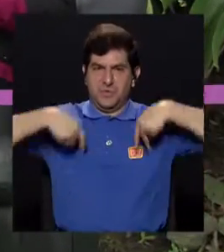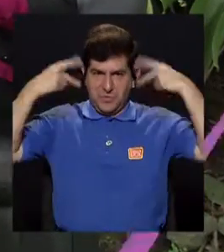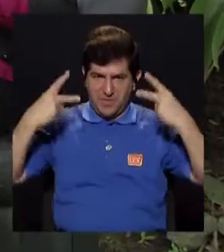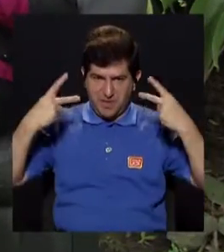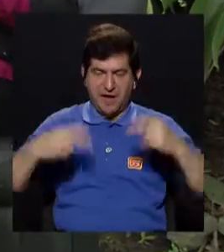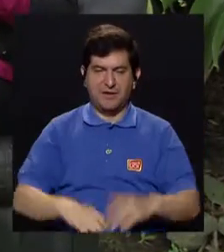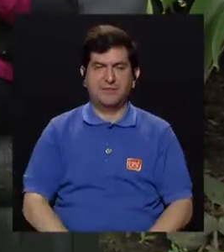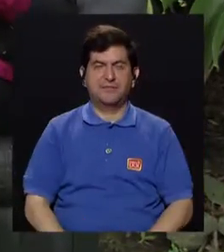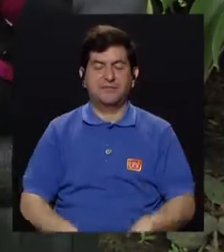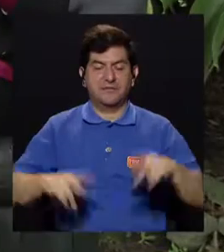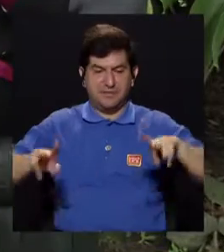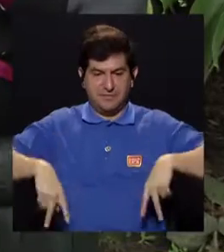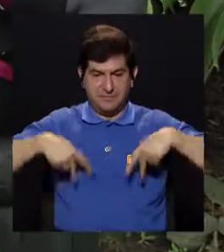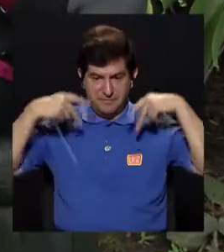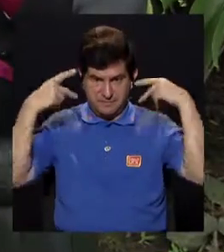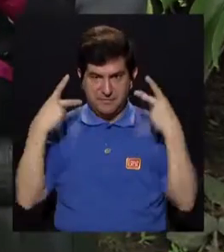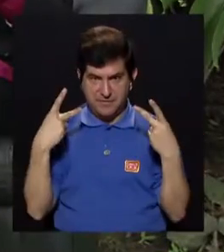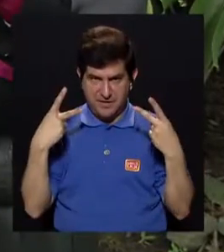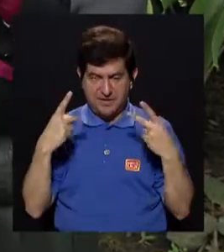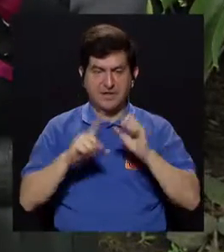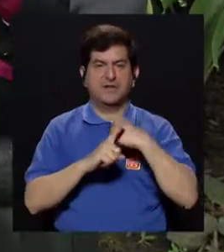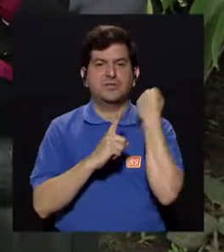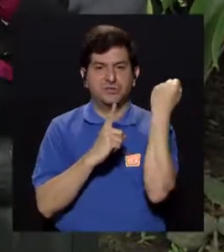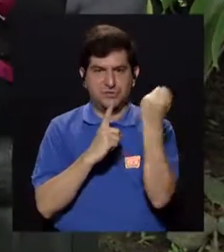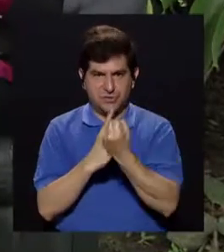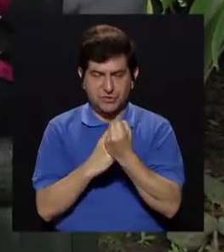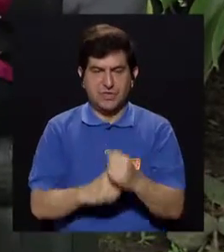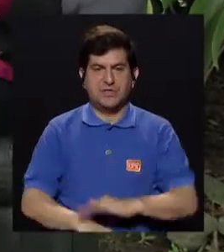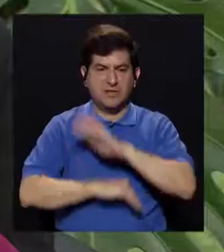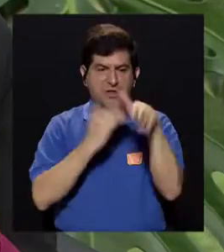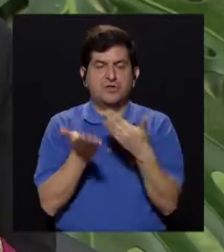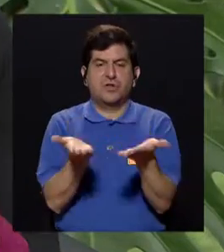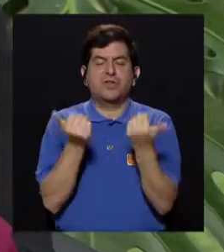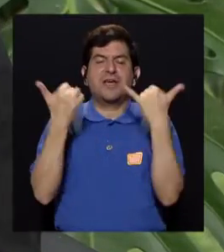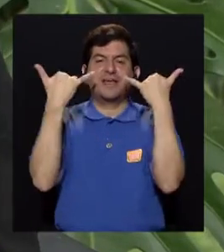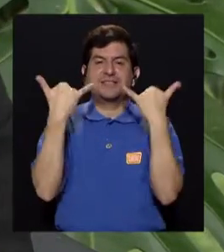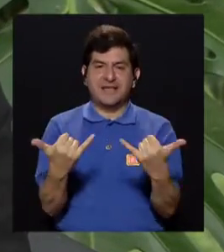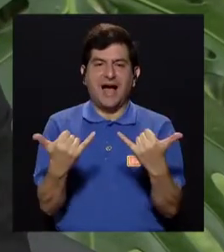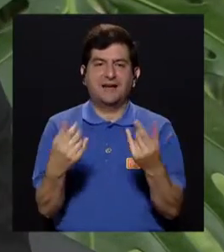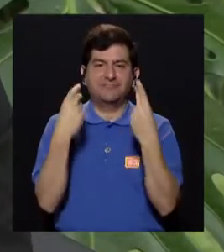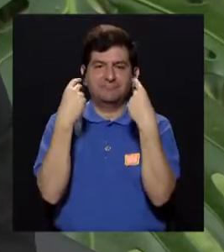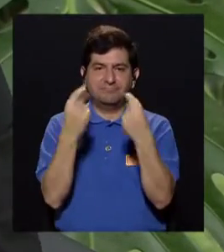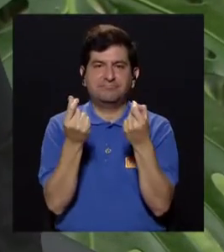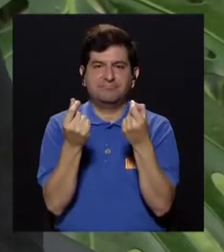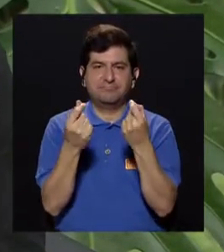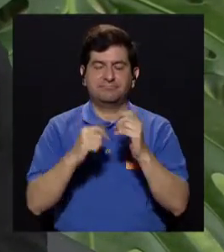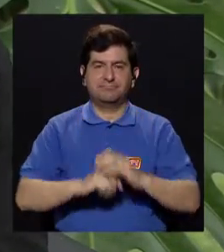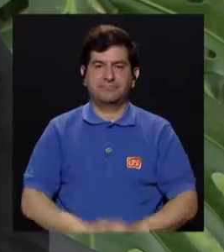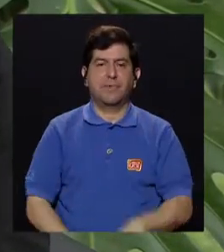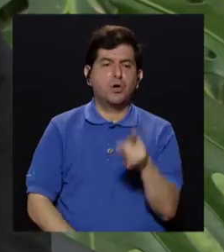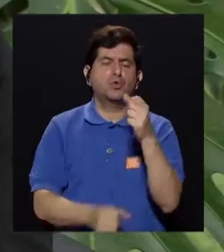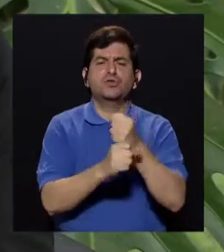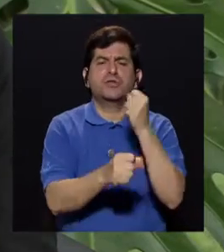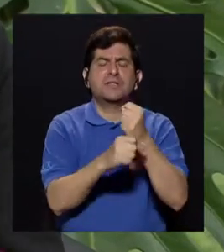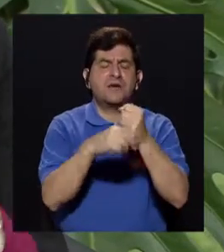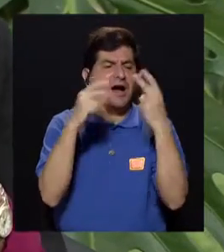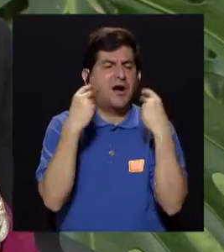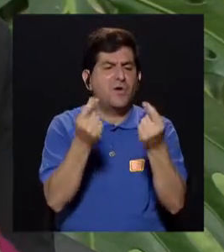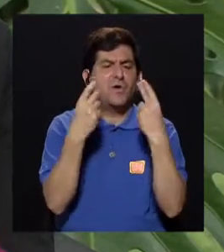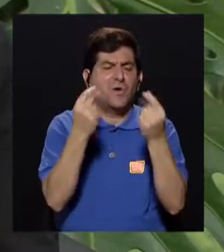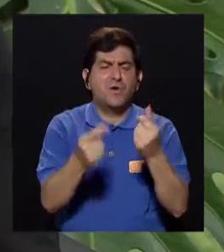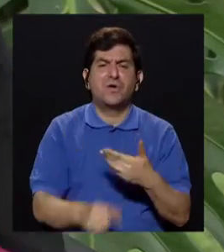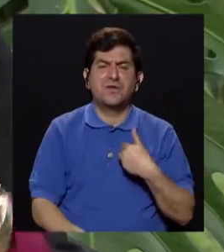yo con mi vida. Vivimos en una sociedad que todo lo quiere ya, rápido. Usted